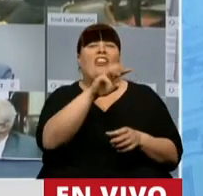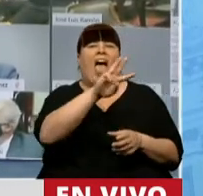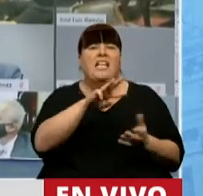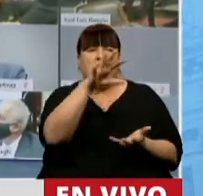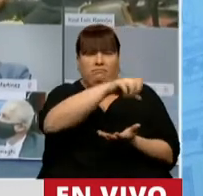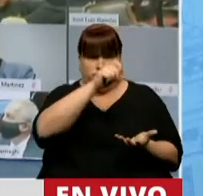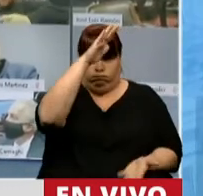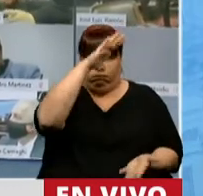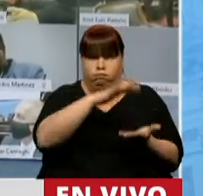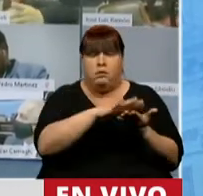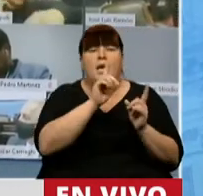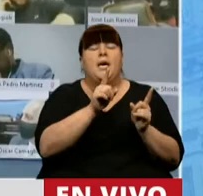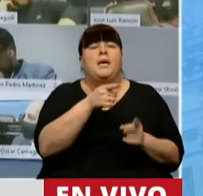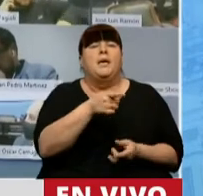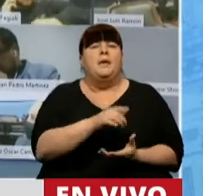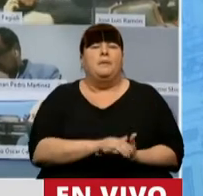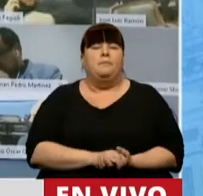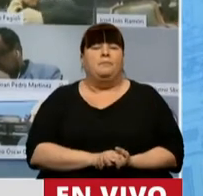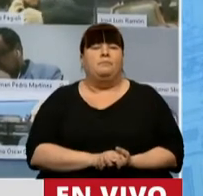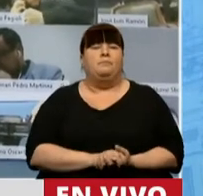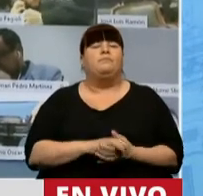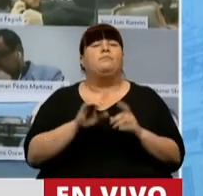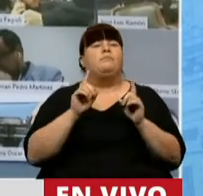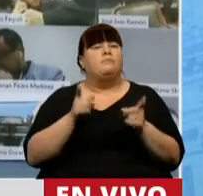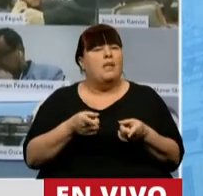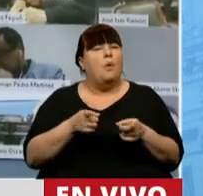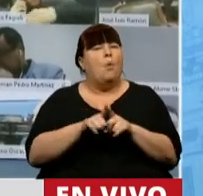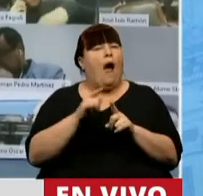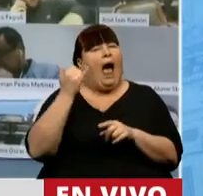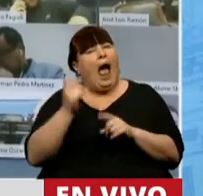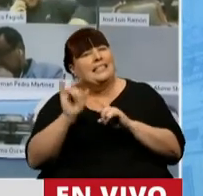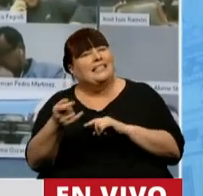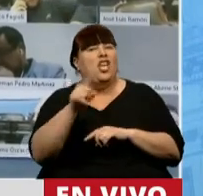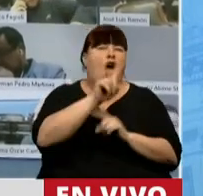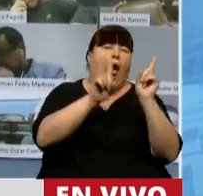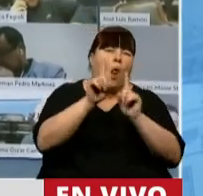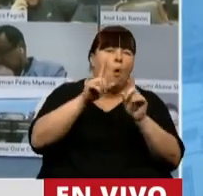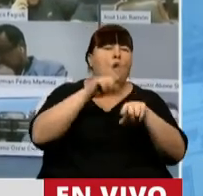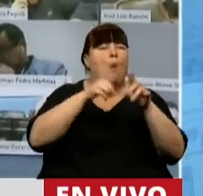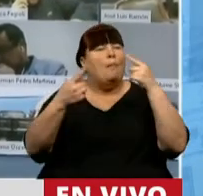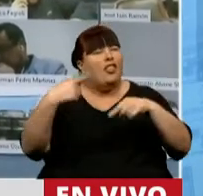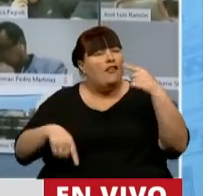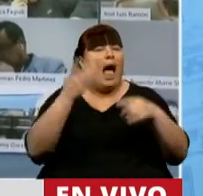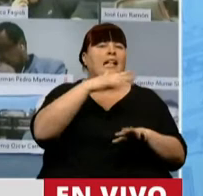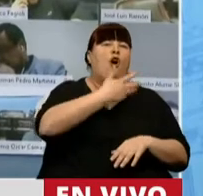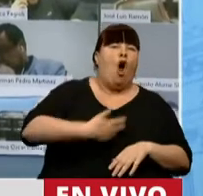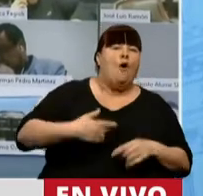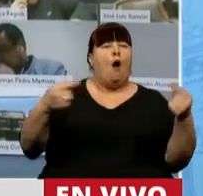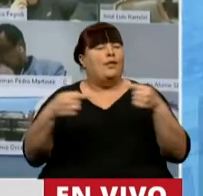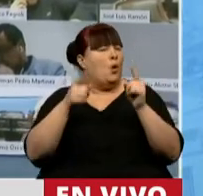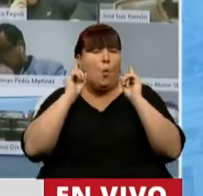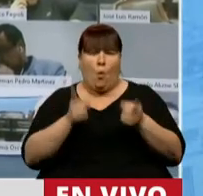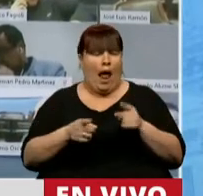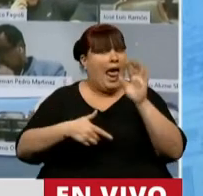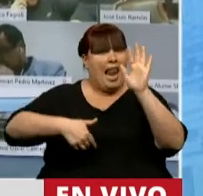ANSES, de la cual han sido parte de manera directa, indirecta, en distintos momentos, unos en el gobierno, la oposición,